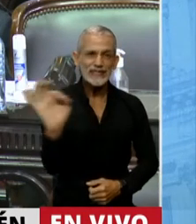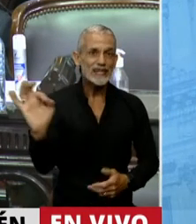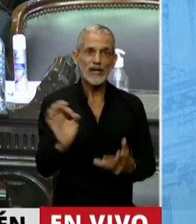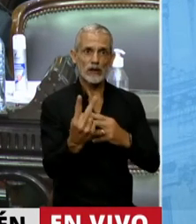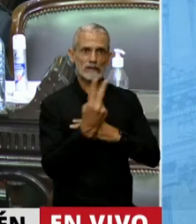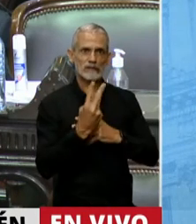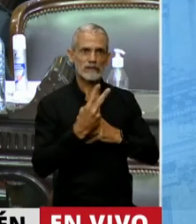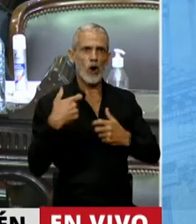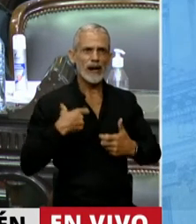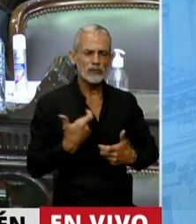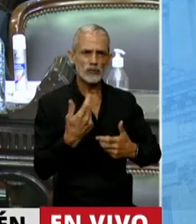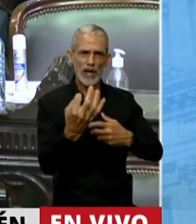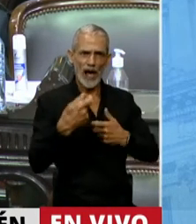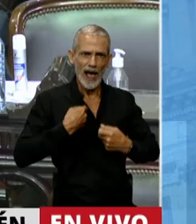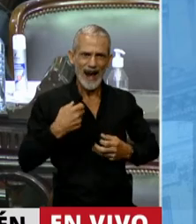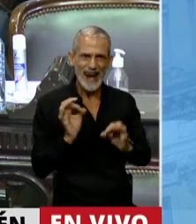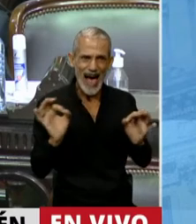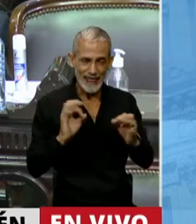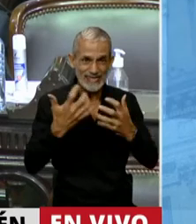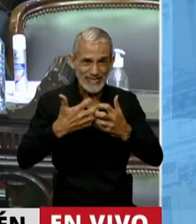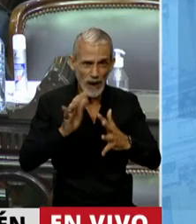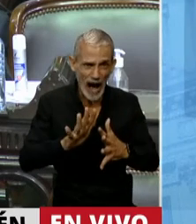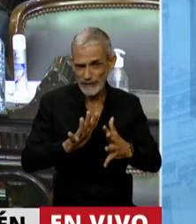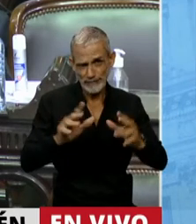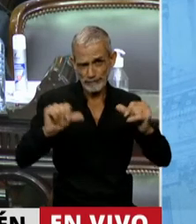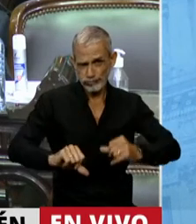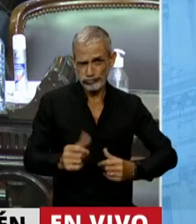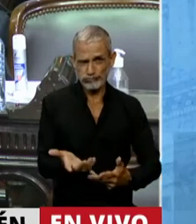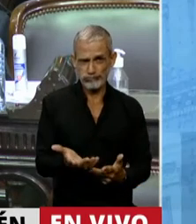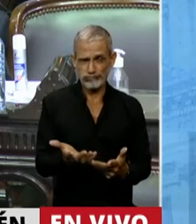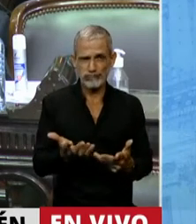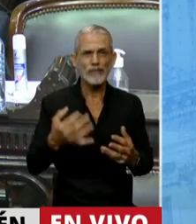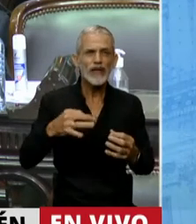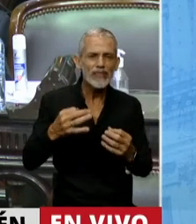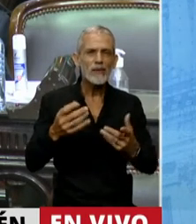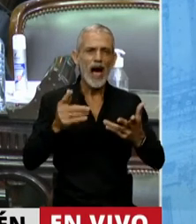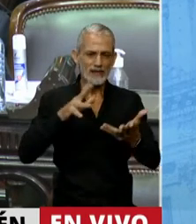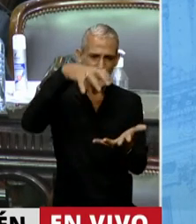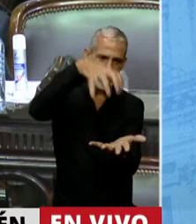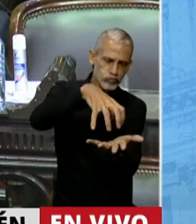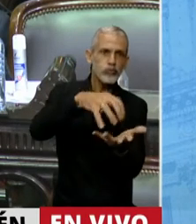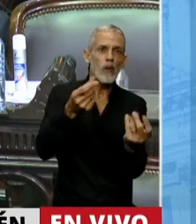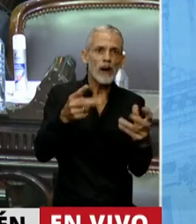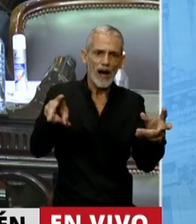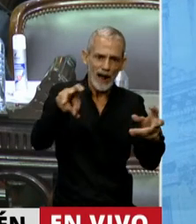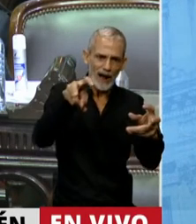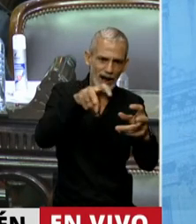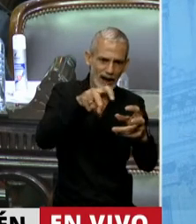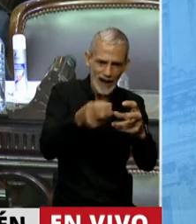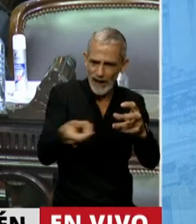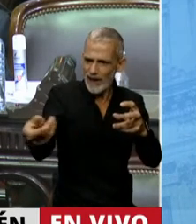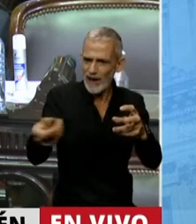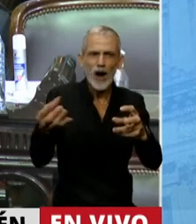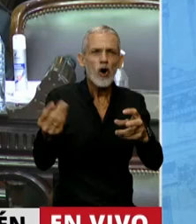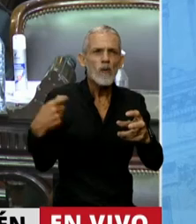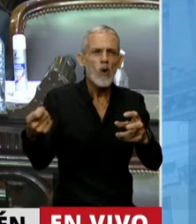seguridad y obra social. El sistema así no puede funcionar. El reparto se está quedando sin fondos para repartir.